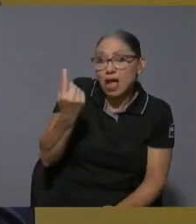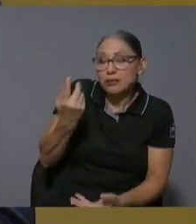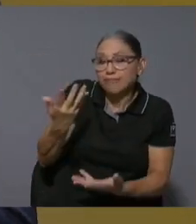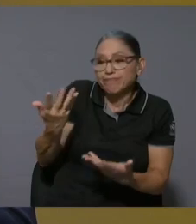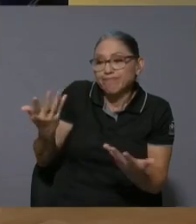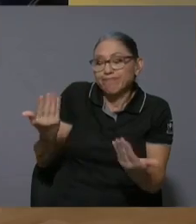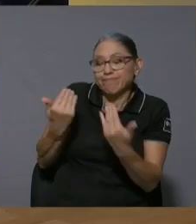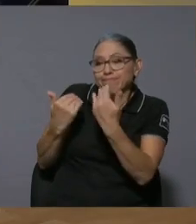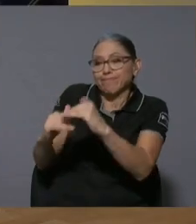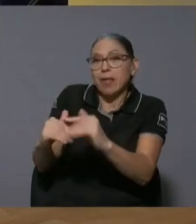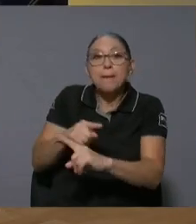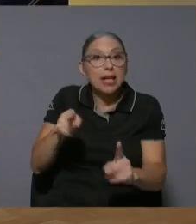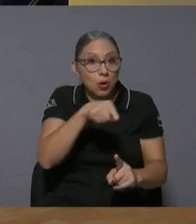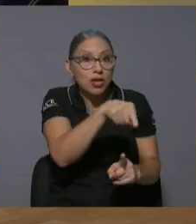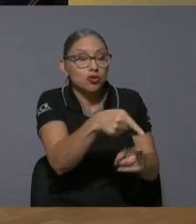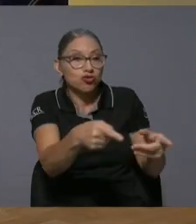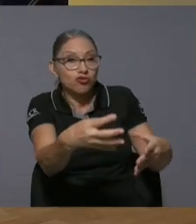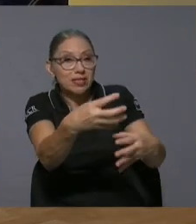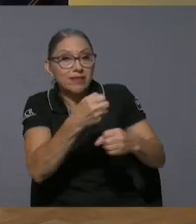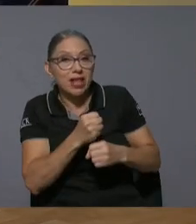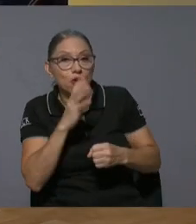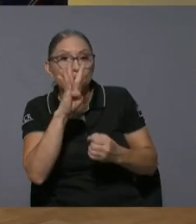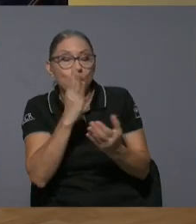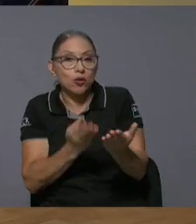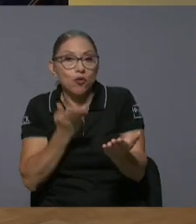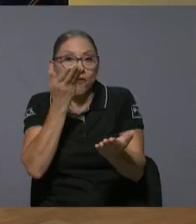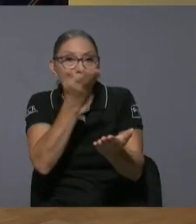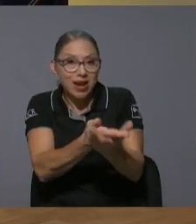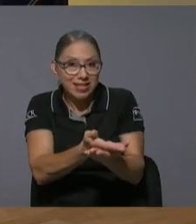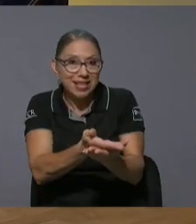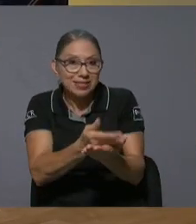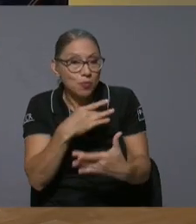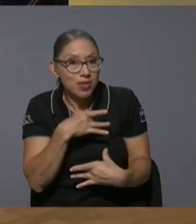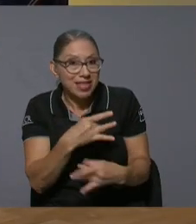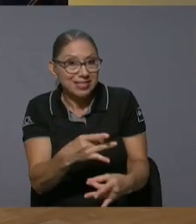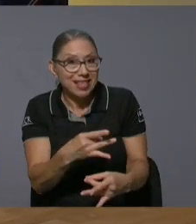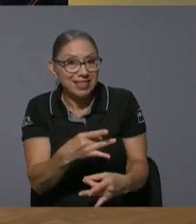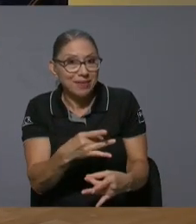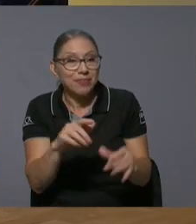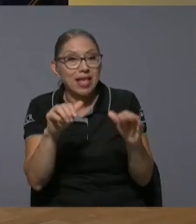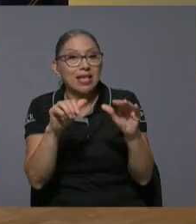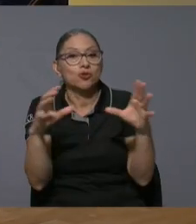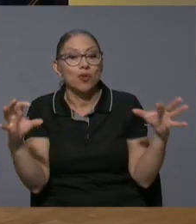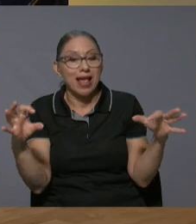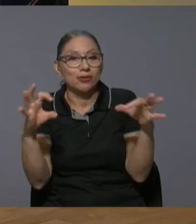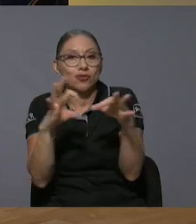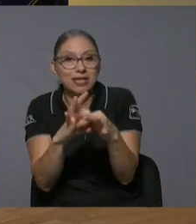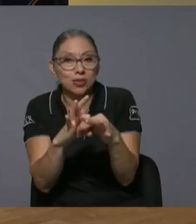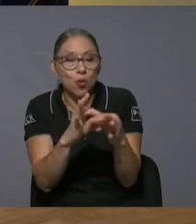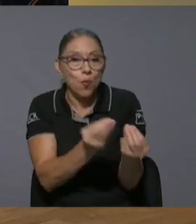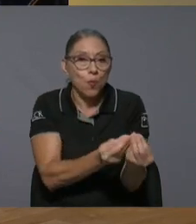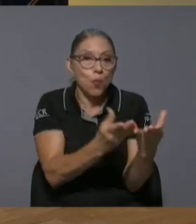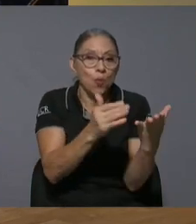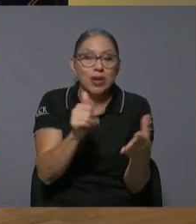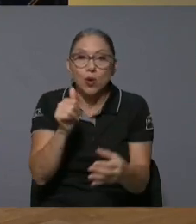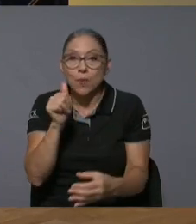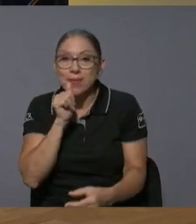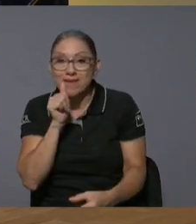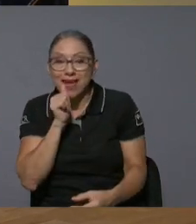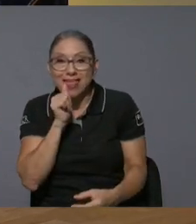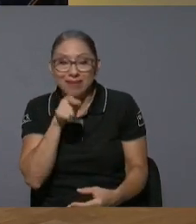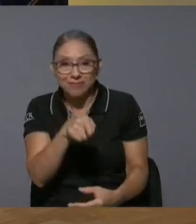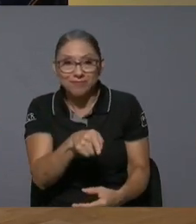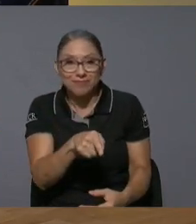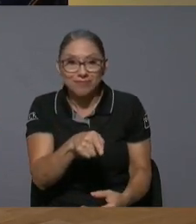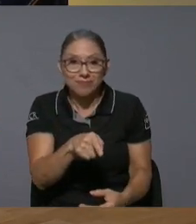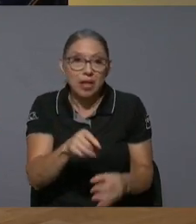de un proyecto muy interesante es una asociación público-privada y para que la gente que nos escucha al final de cuentas puede cambiar lo que